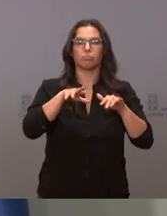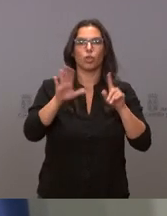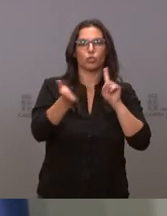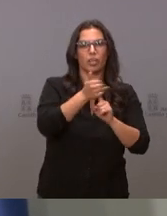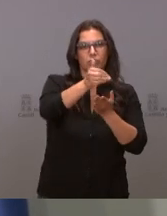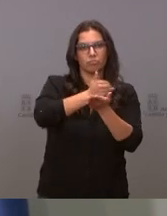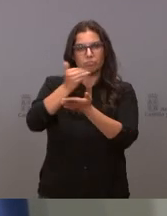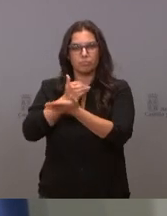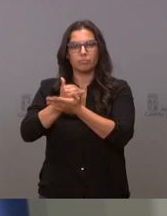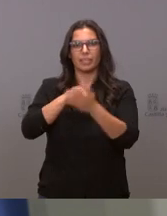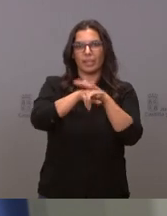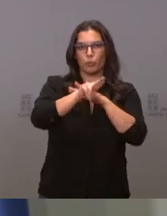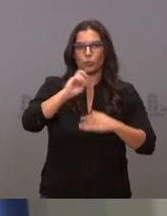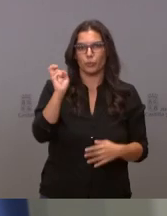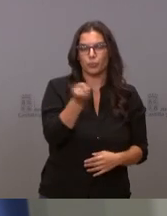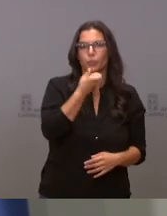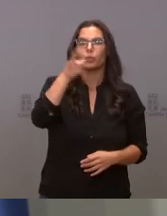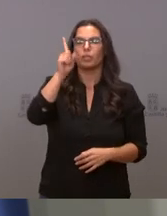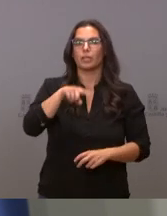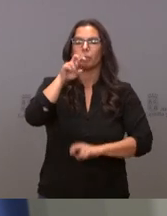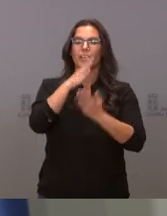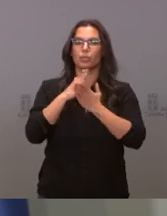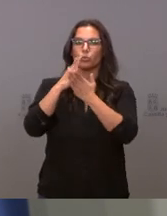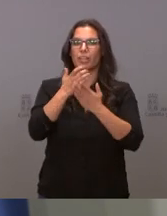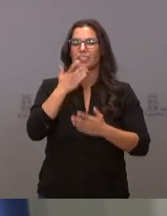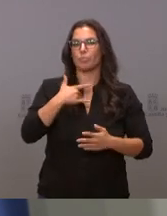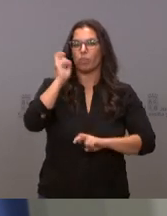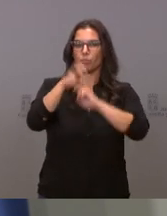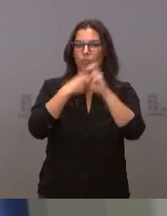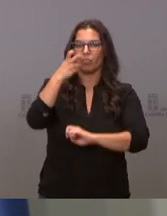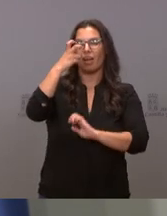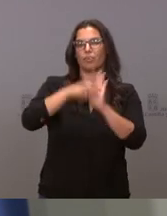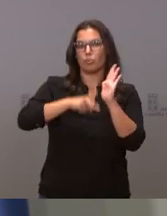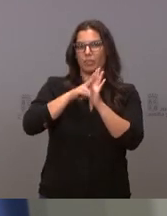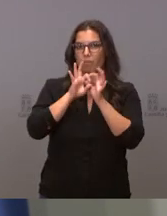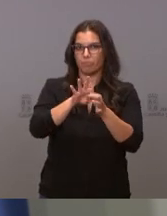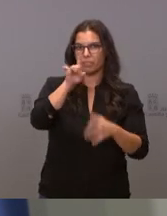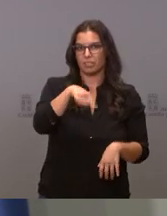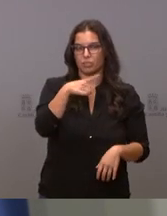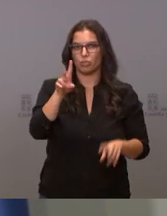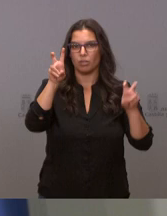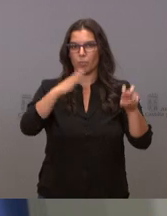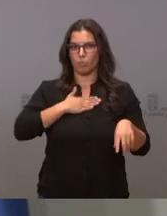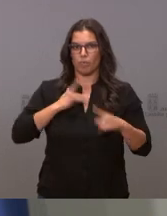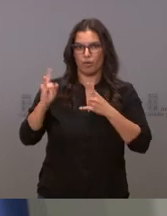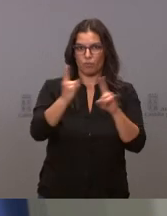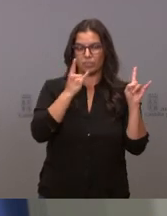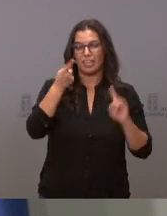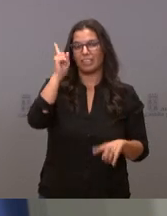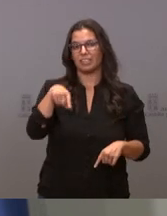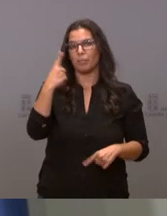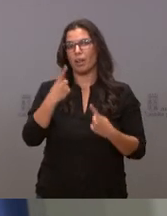un estudio de una posible modificación del marco normativo sobre propiedad forestal y algunos estudios